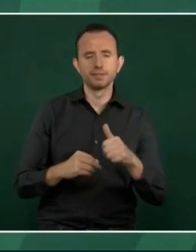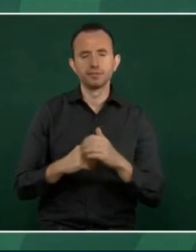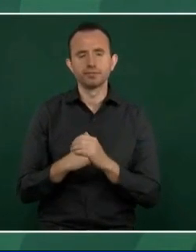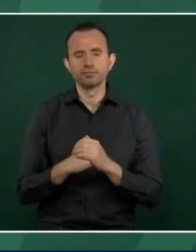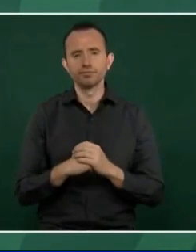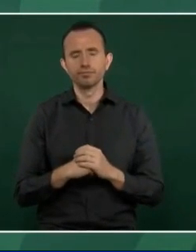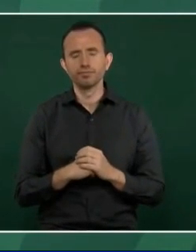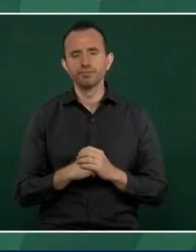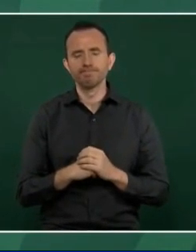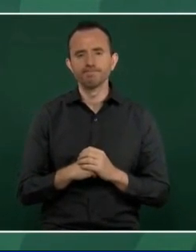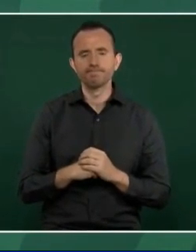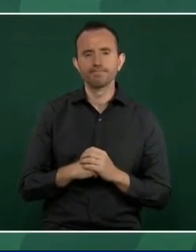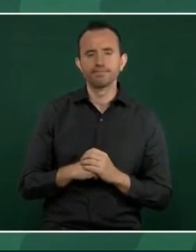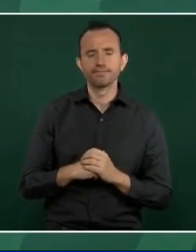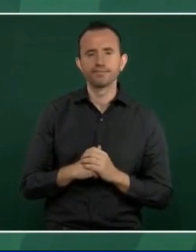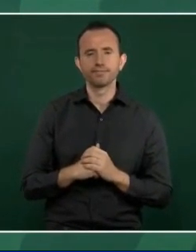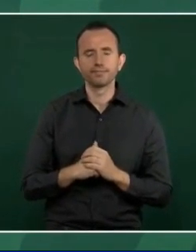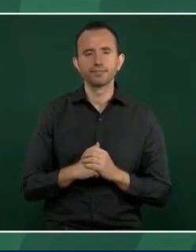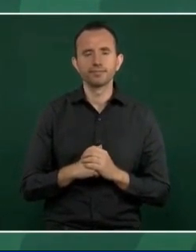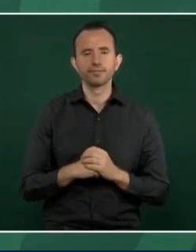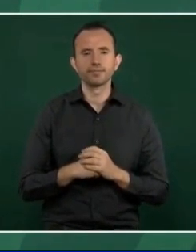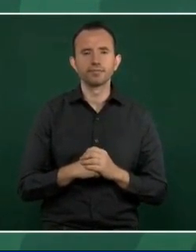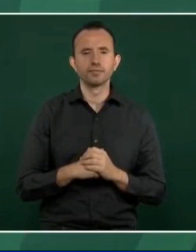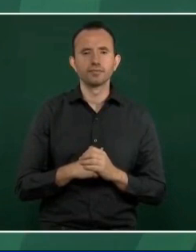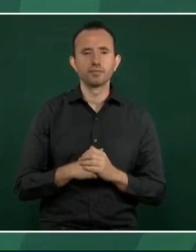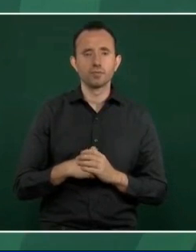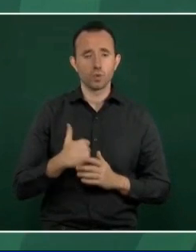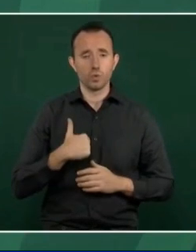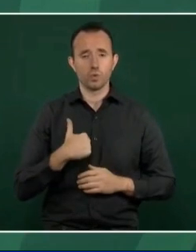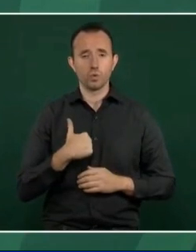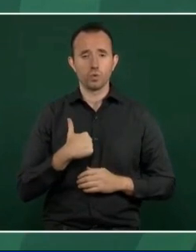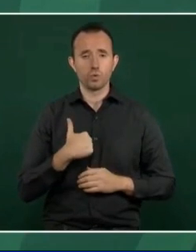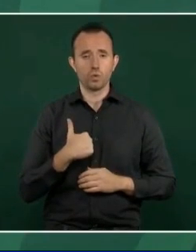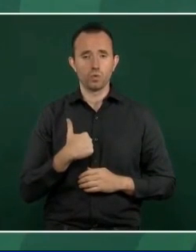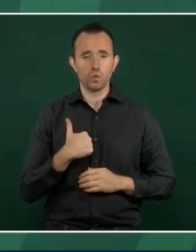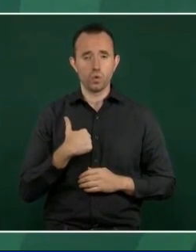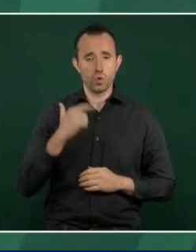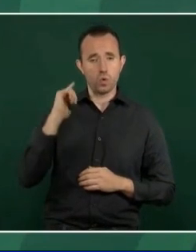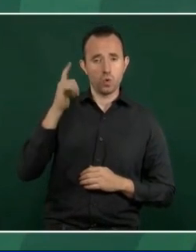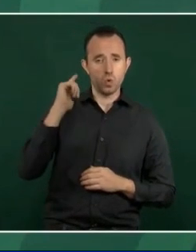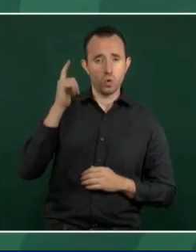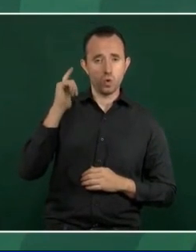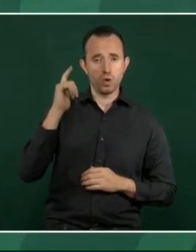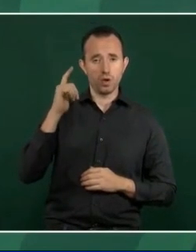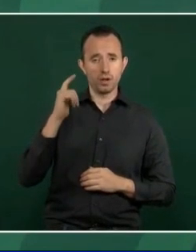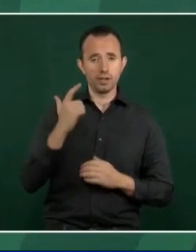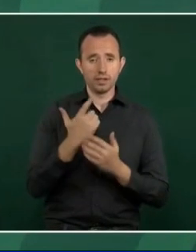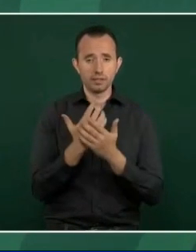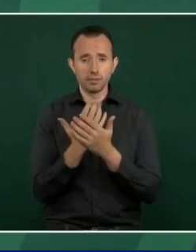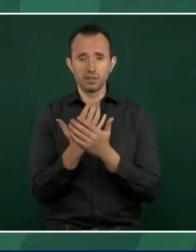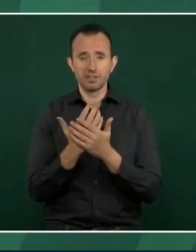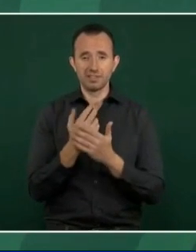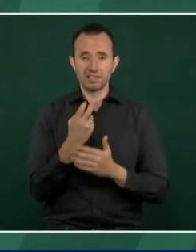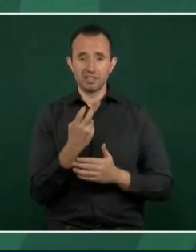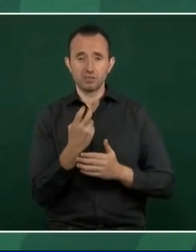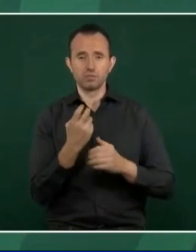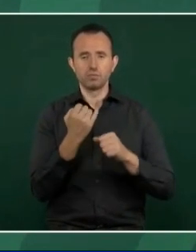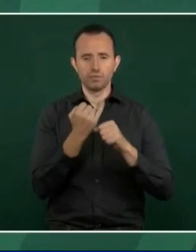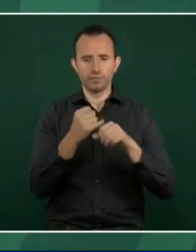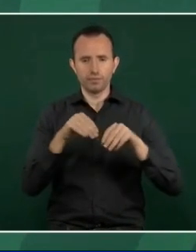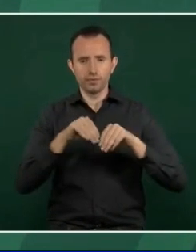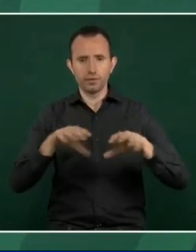Entonces, yo espero que toda la información esté disponible